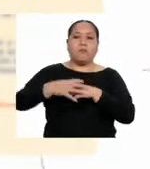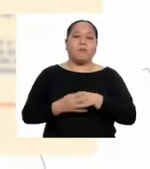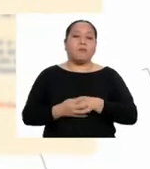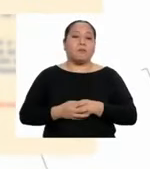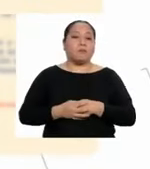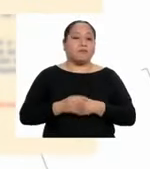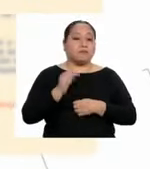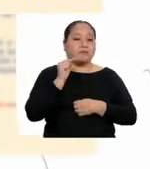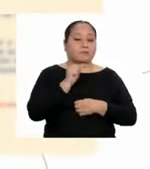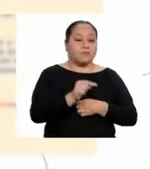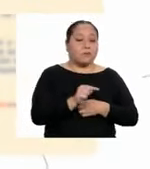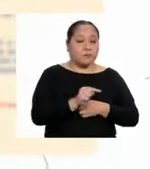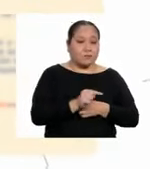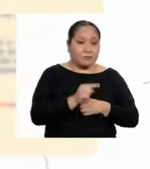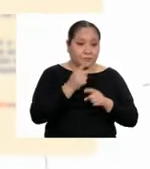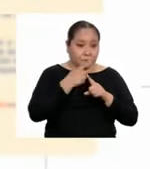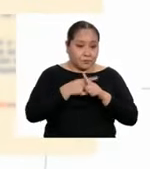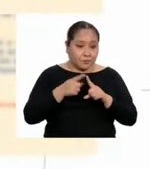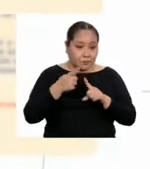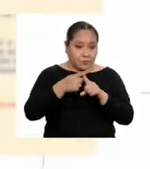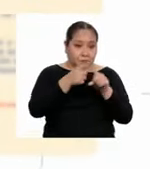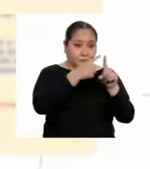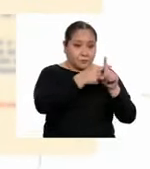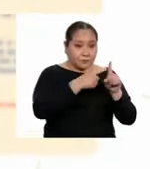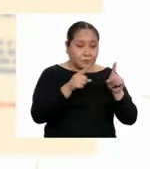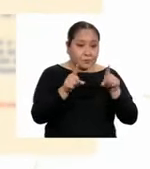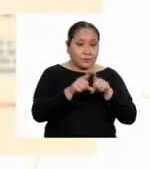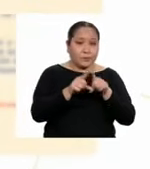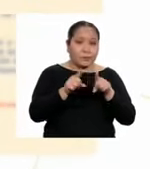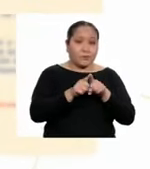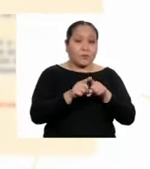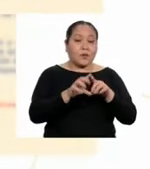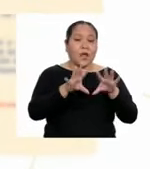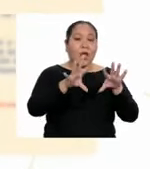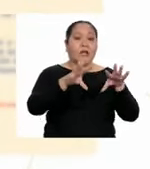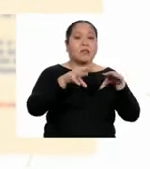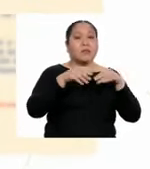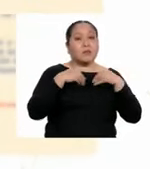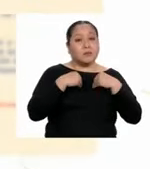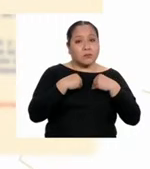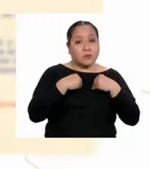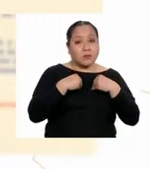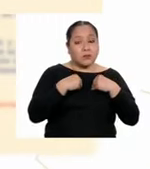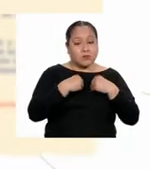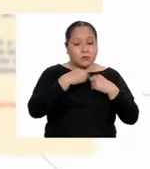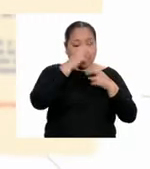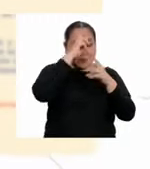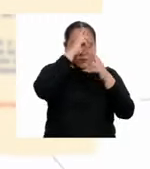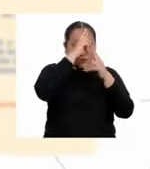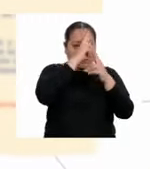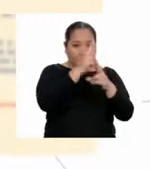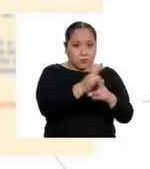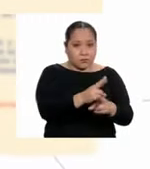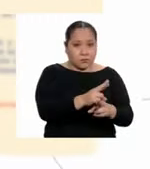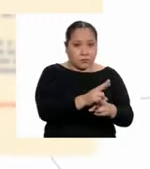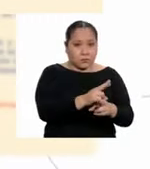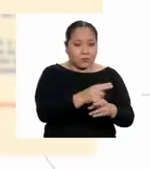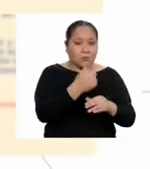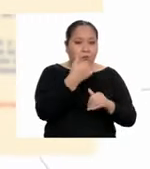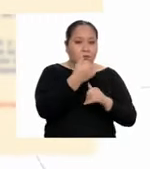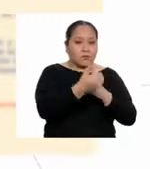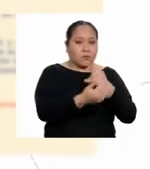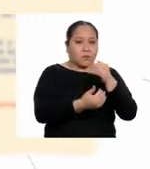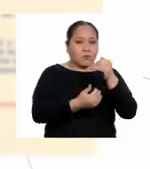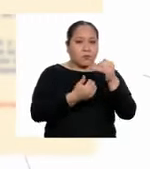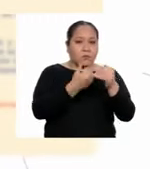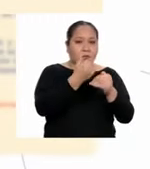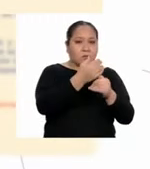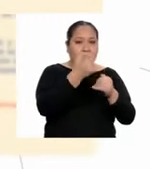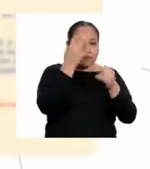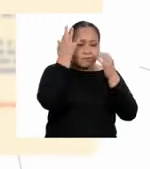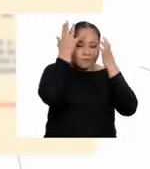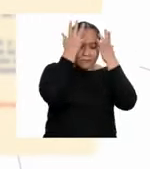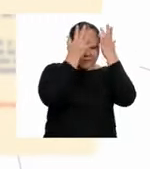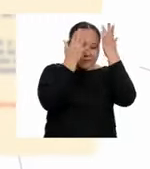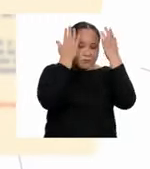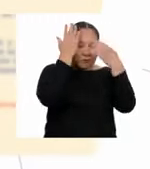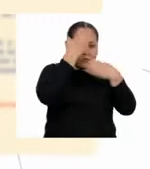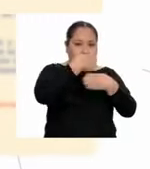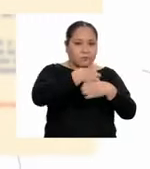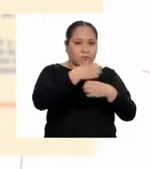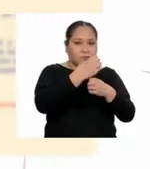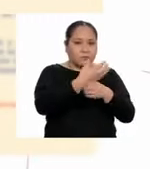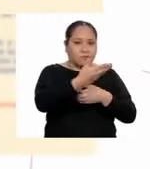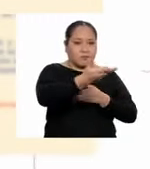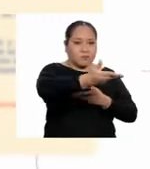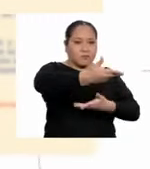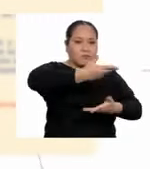a la diversidad, puede darse también la aceptación, el respeto y un proceso de creatividad y mutuo